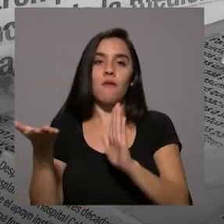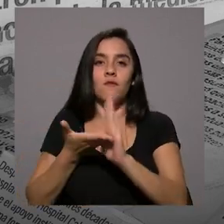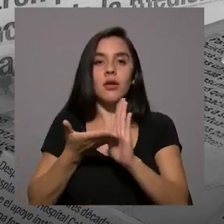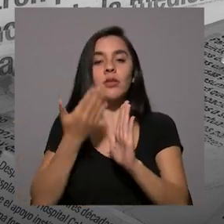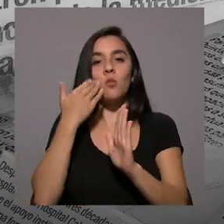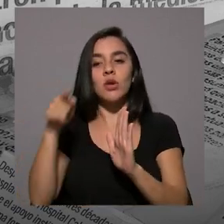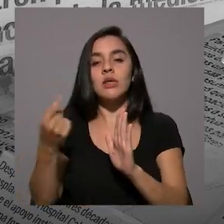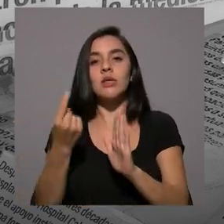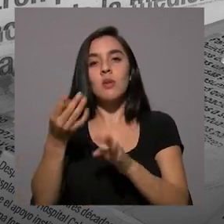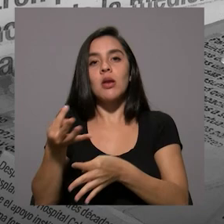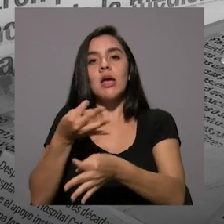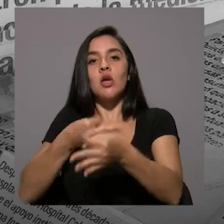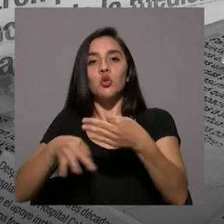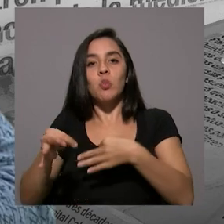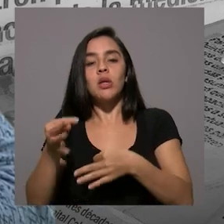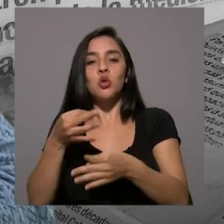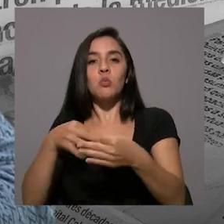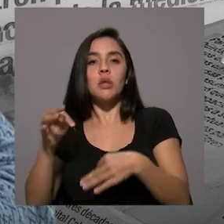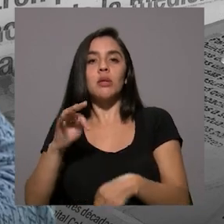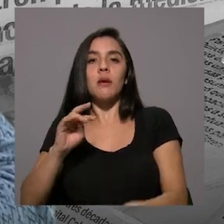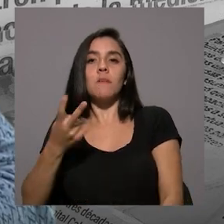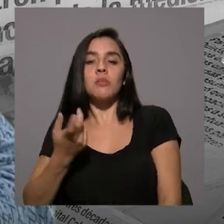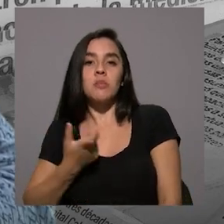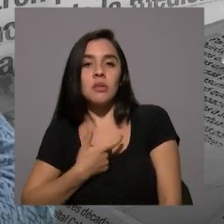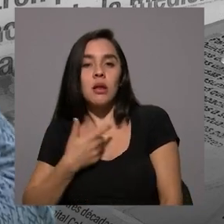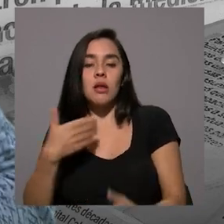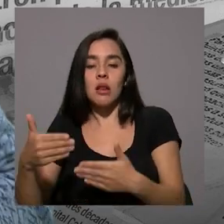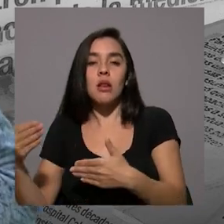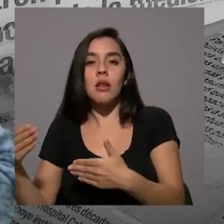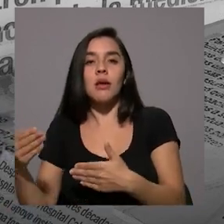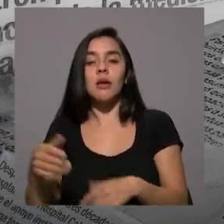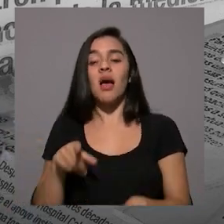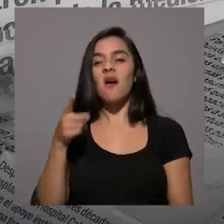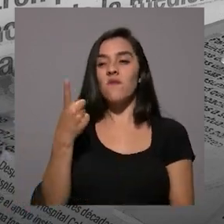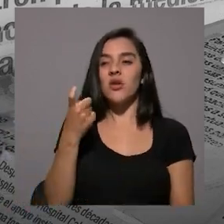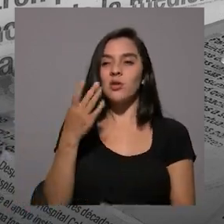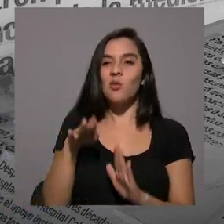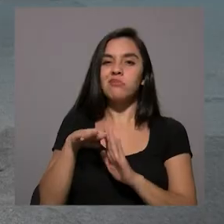se habían mantenido en espacios de suplencia. Las desestimula totalmente.